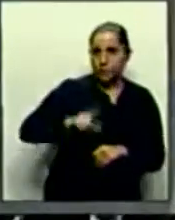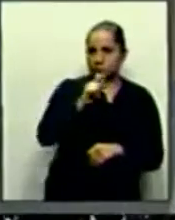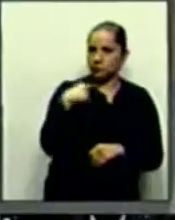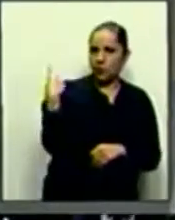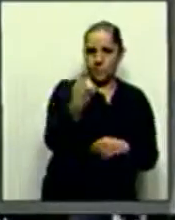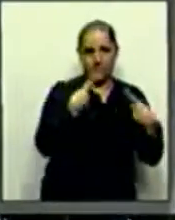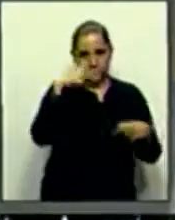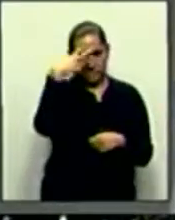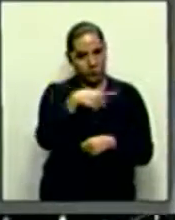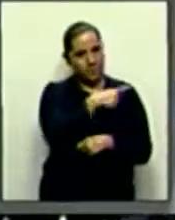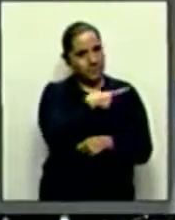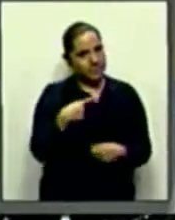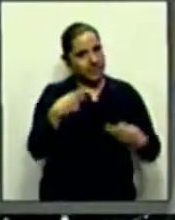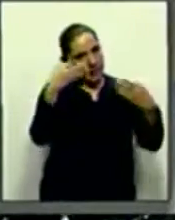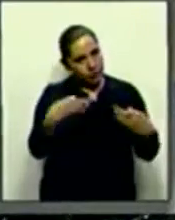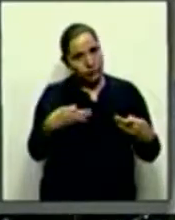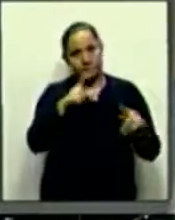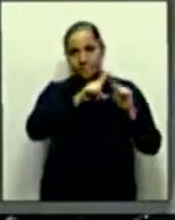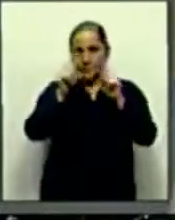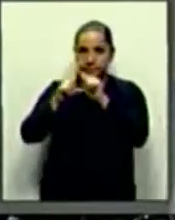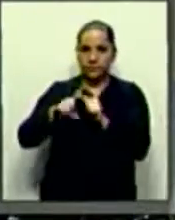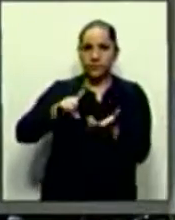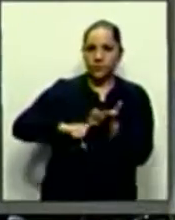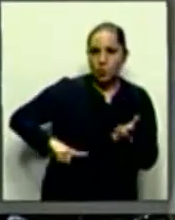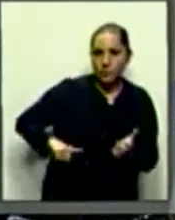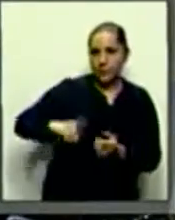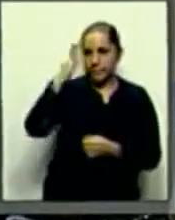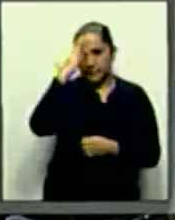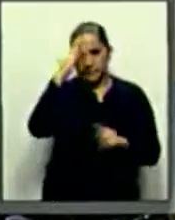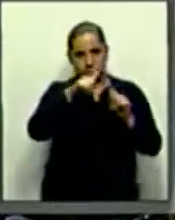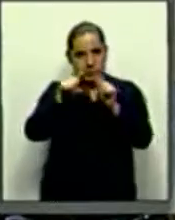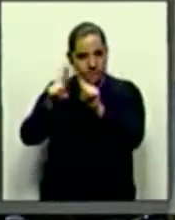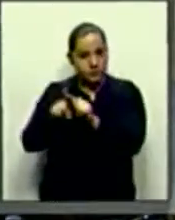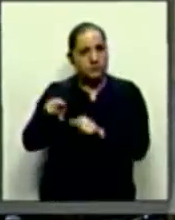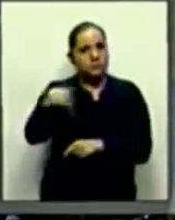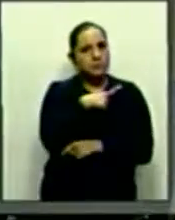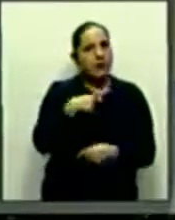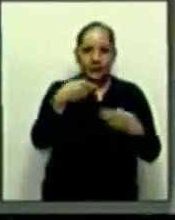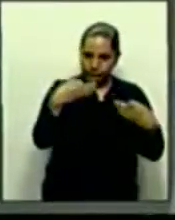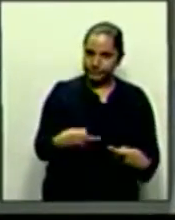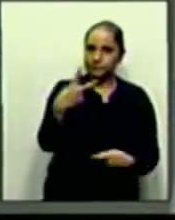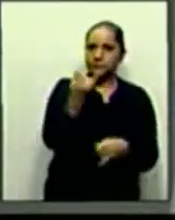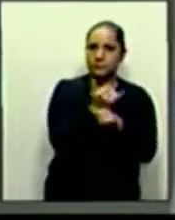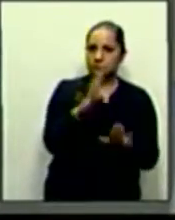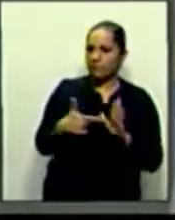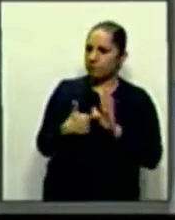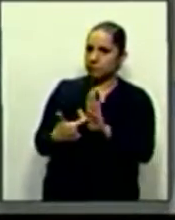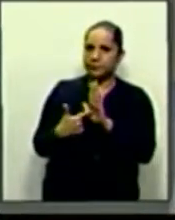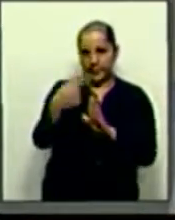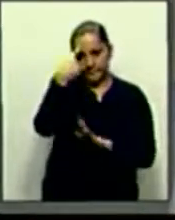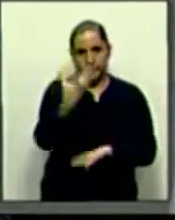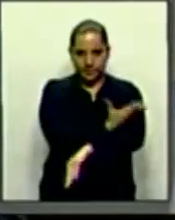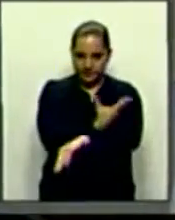escrutinio de la actuación de las autoridades con la finalidad de favorecer la transparencia, la rendición de cuentas y